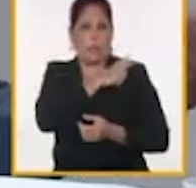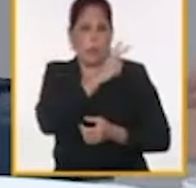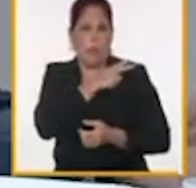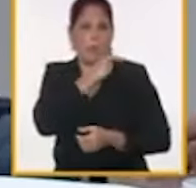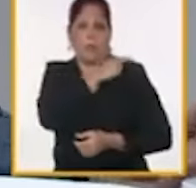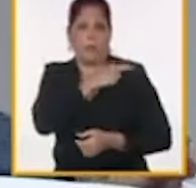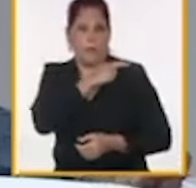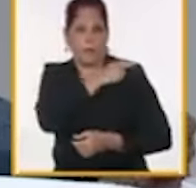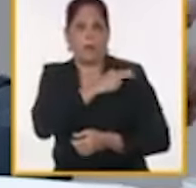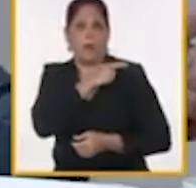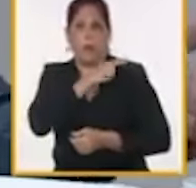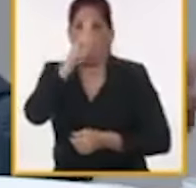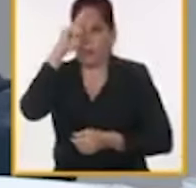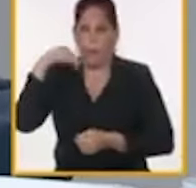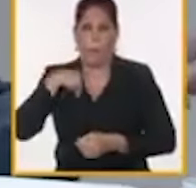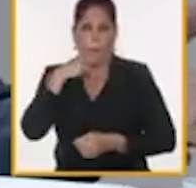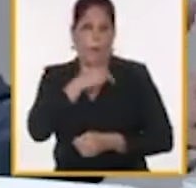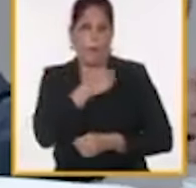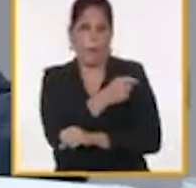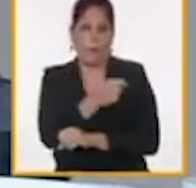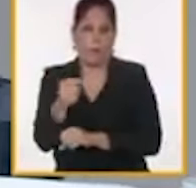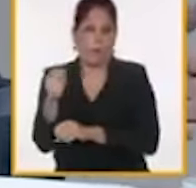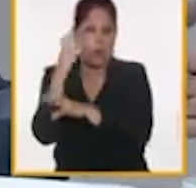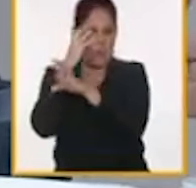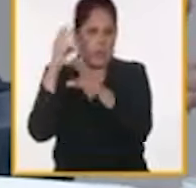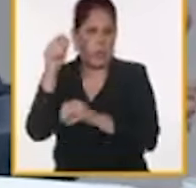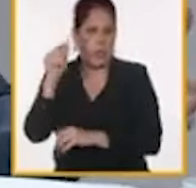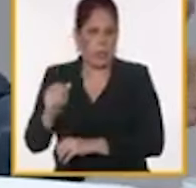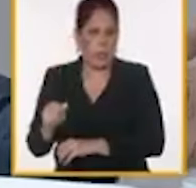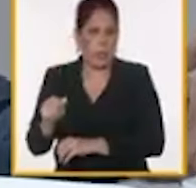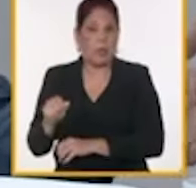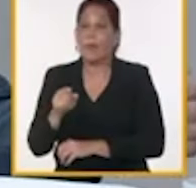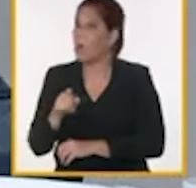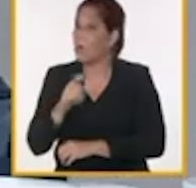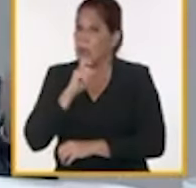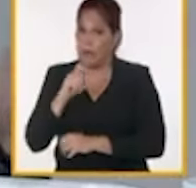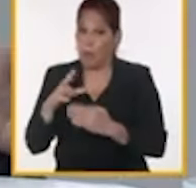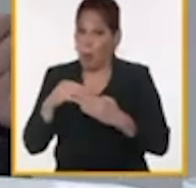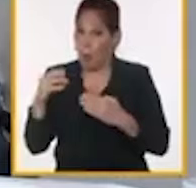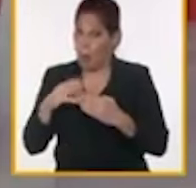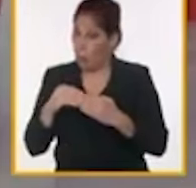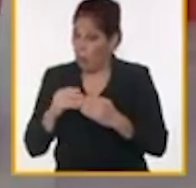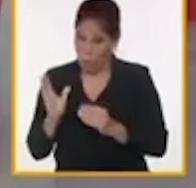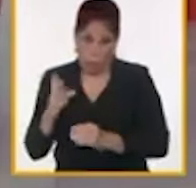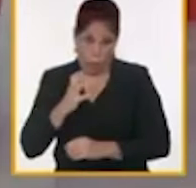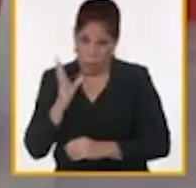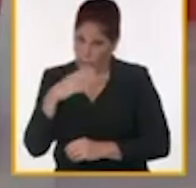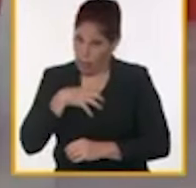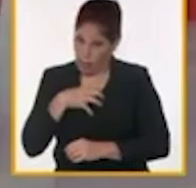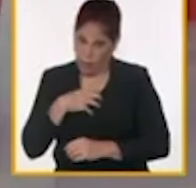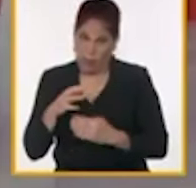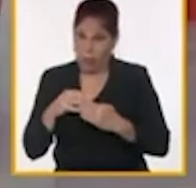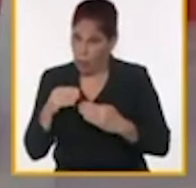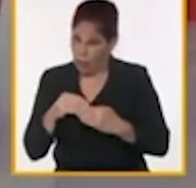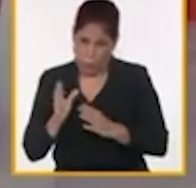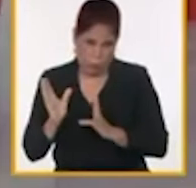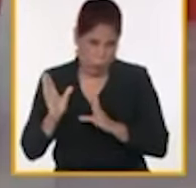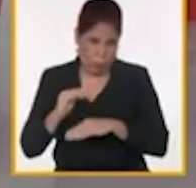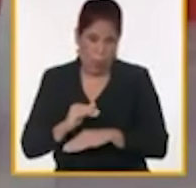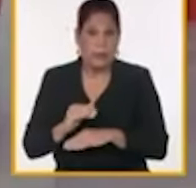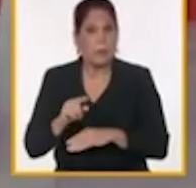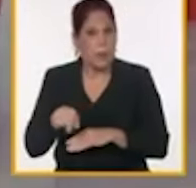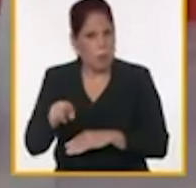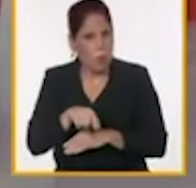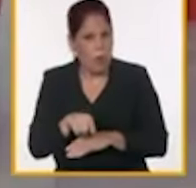funcionarios, a los médicos, a los maestros, científicos, personal, que no tienen acceso a las divisas convertibles, y que, dada la prioridad que han